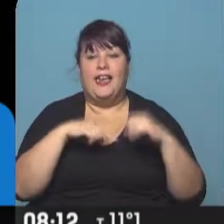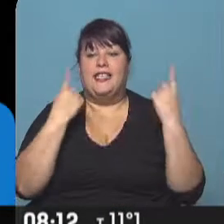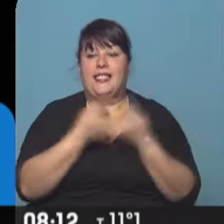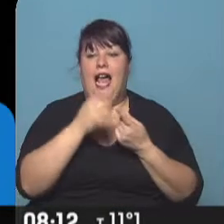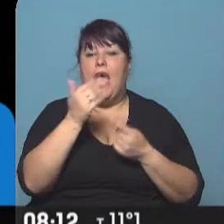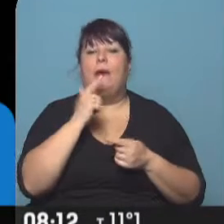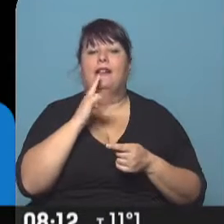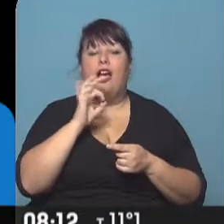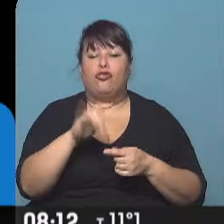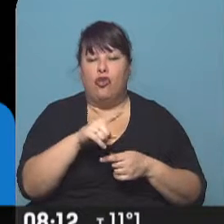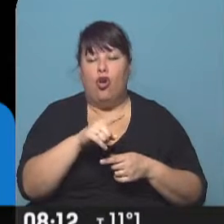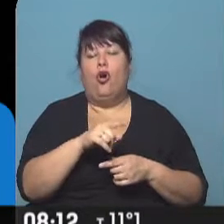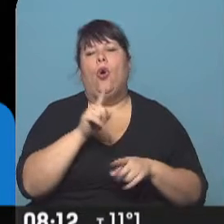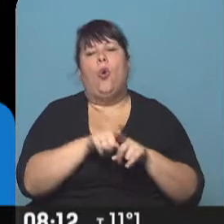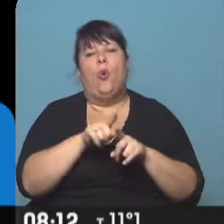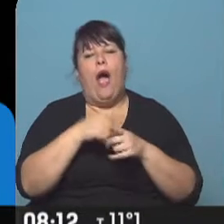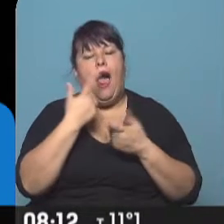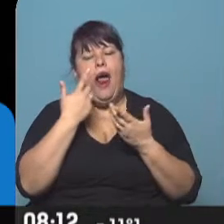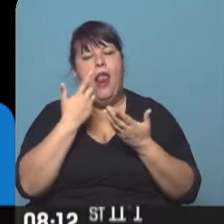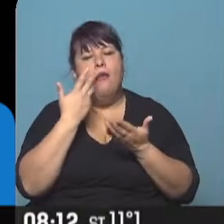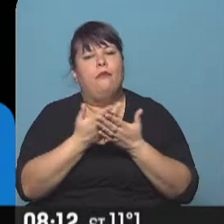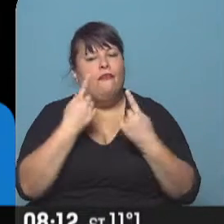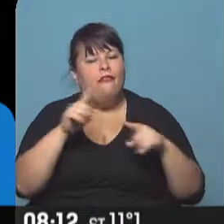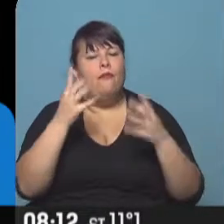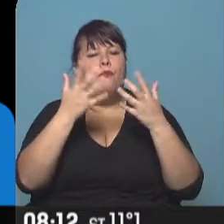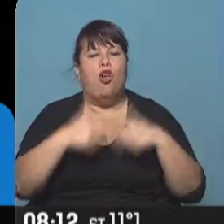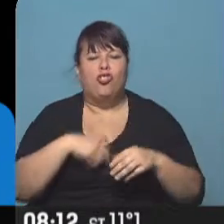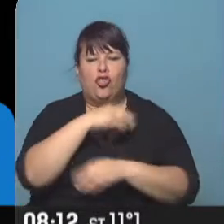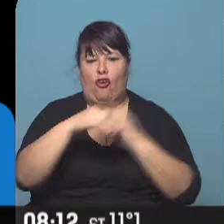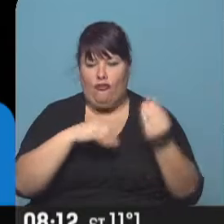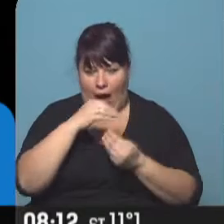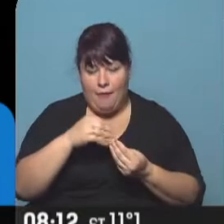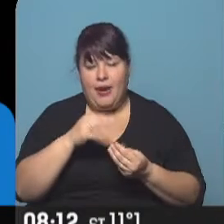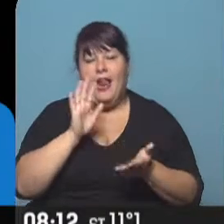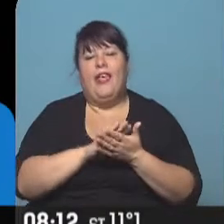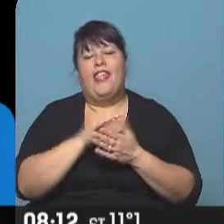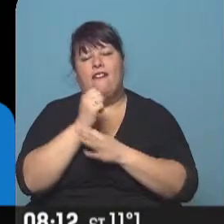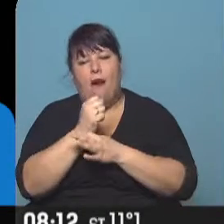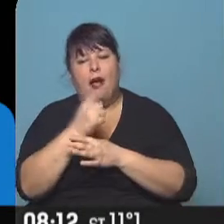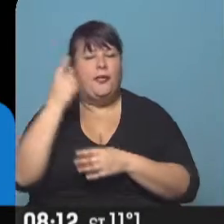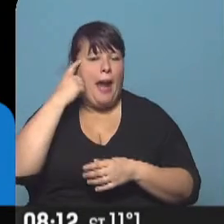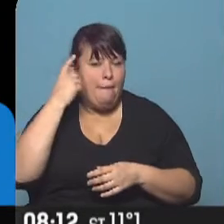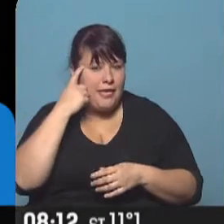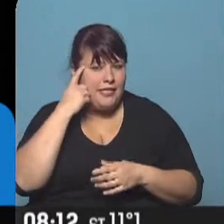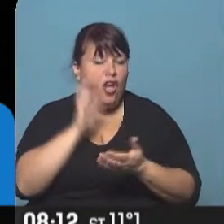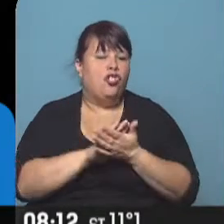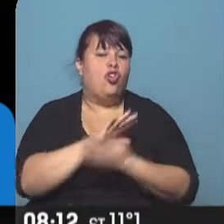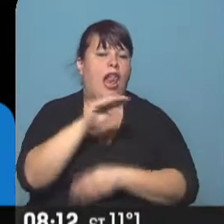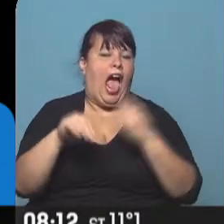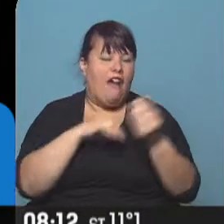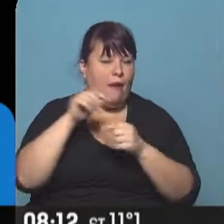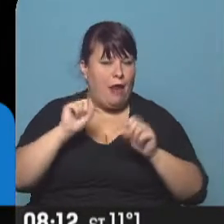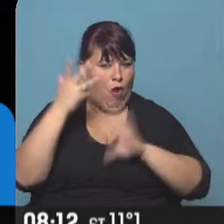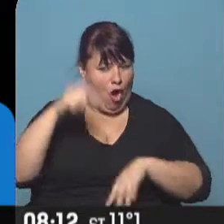Batato Berea. Es una nueva propuesta del proyecto Familia, plataforma artística y de pensamiento sobre las familias